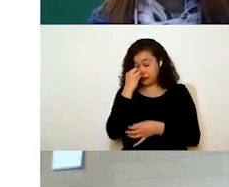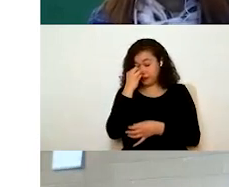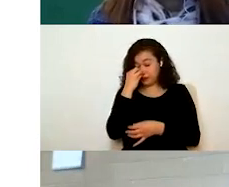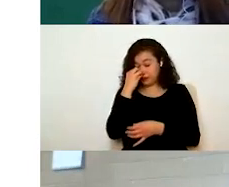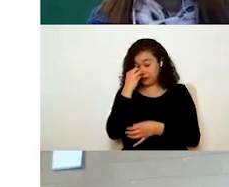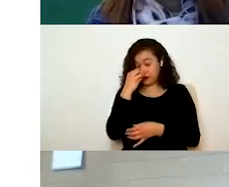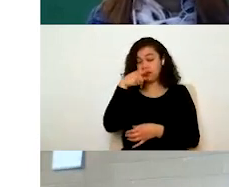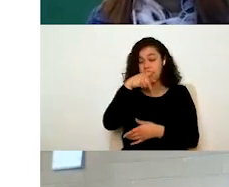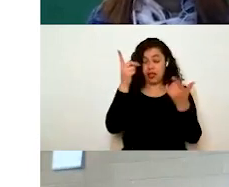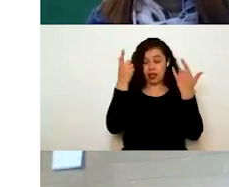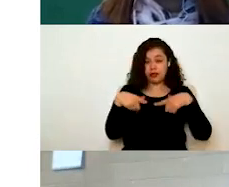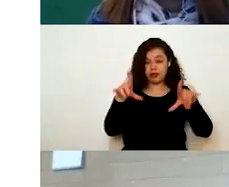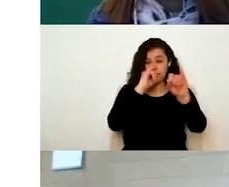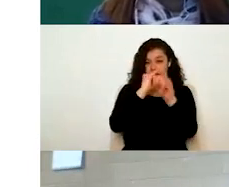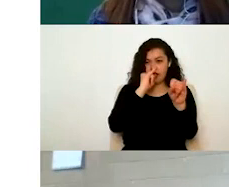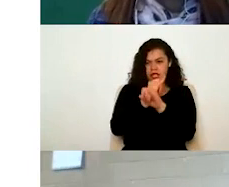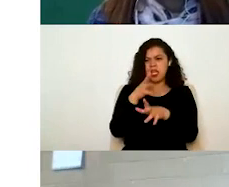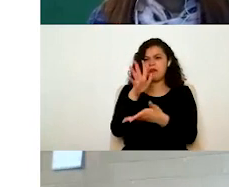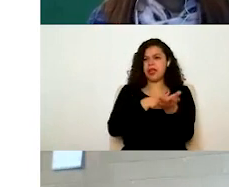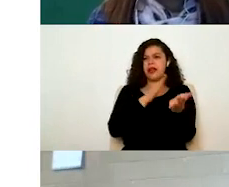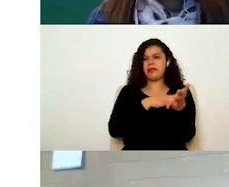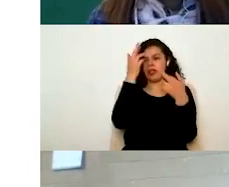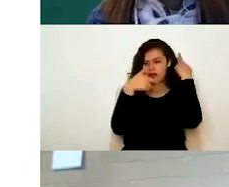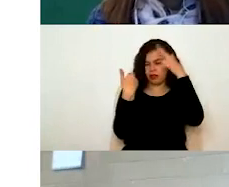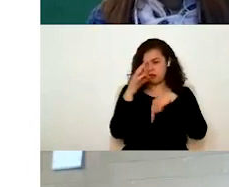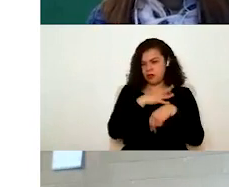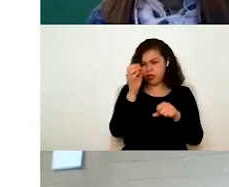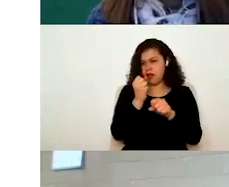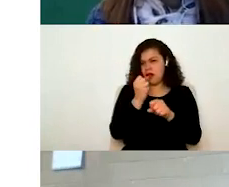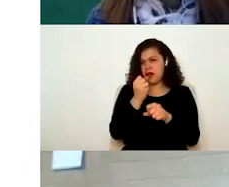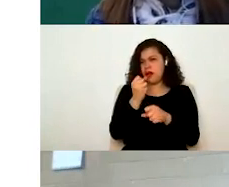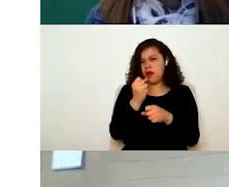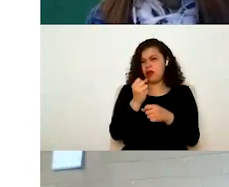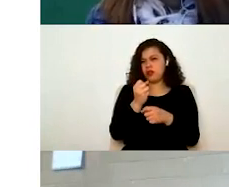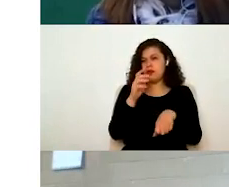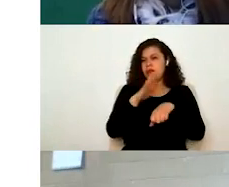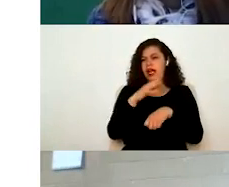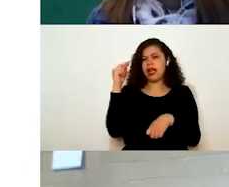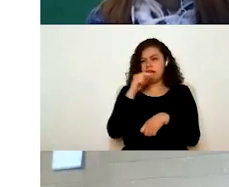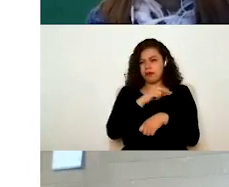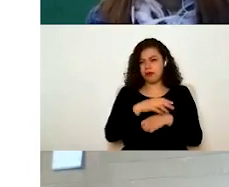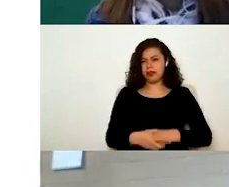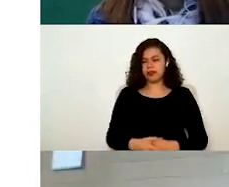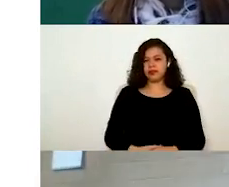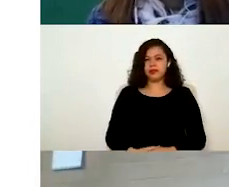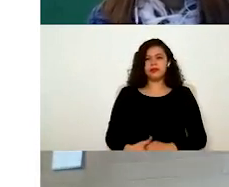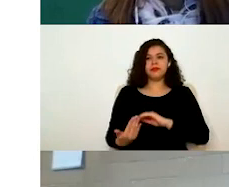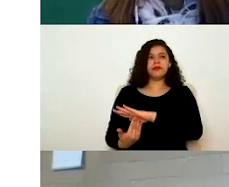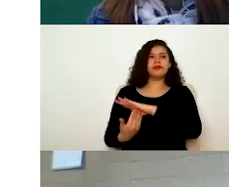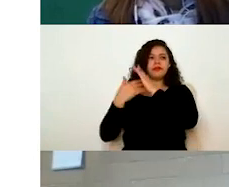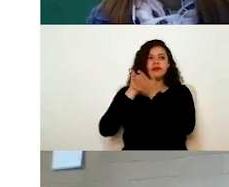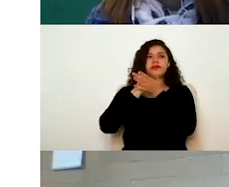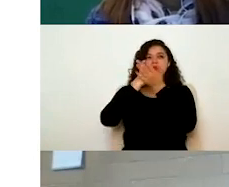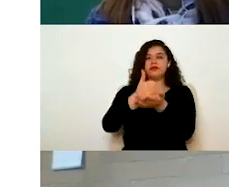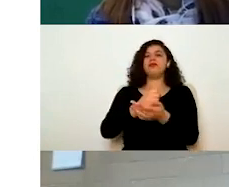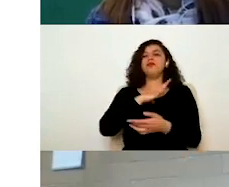muy, muy prácticos para ustedes. Ahora, ¿cómo se conforma la mesa de ayuda? Bueno, la mesa de ayuda